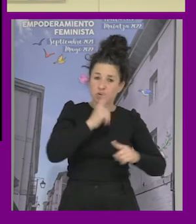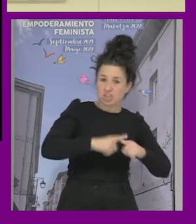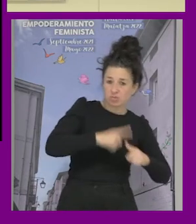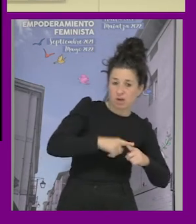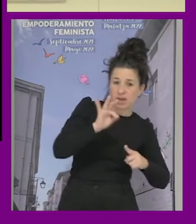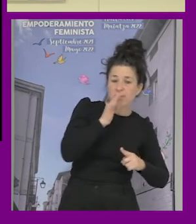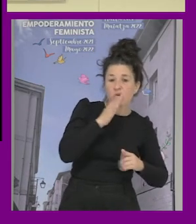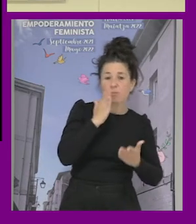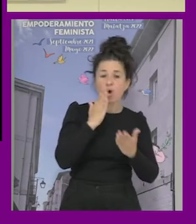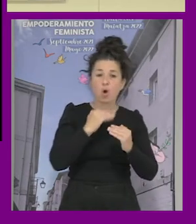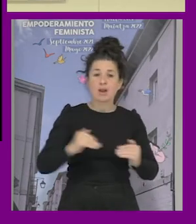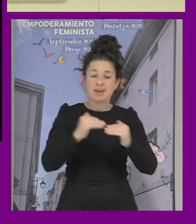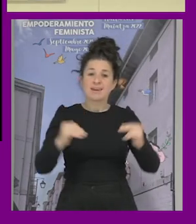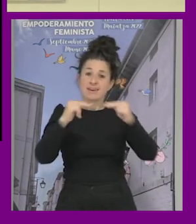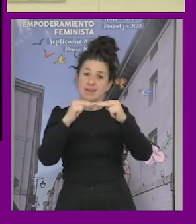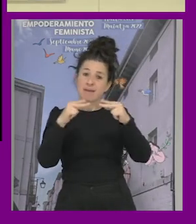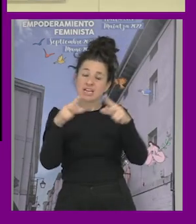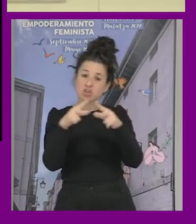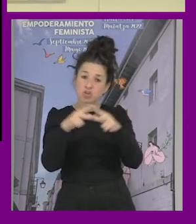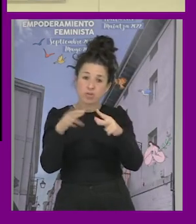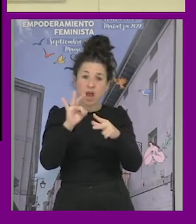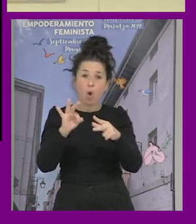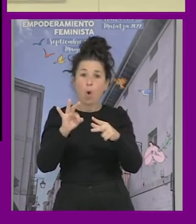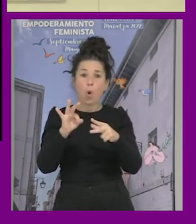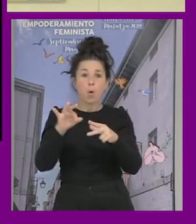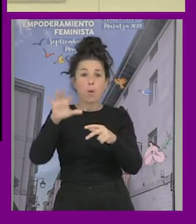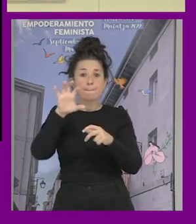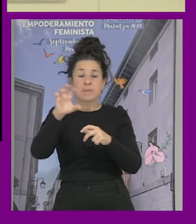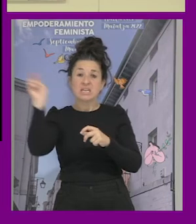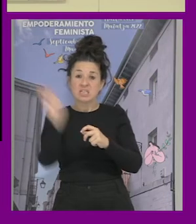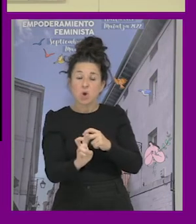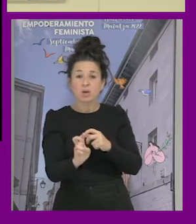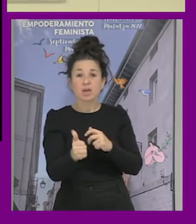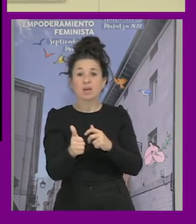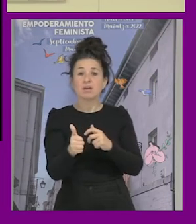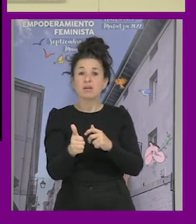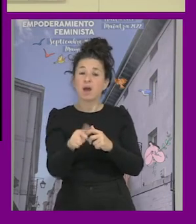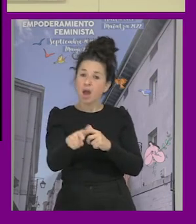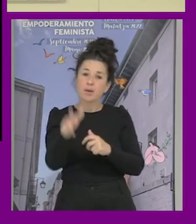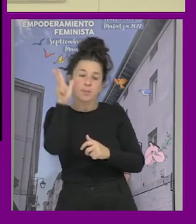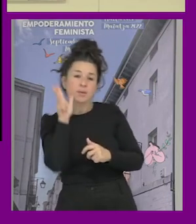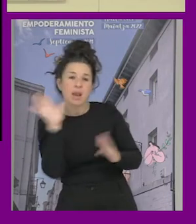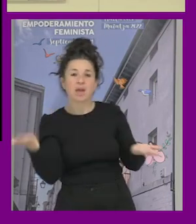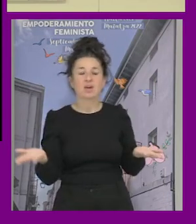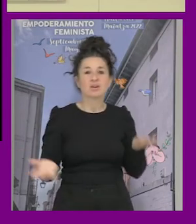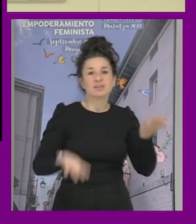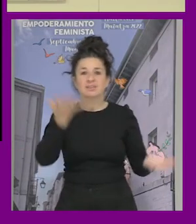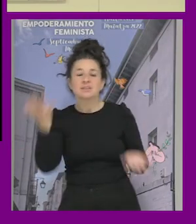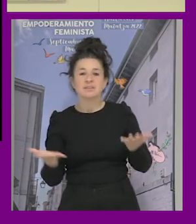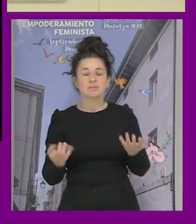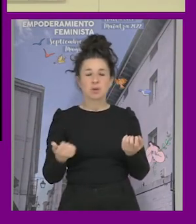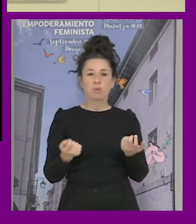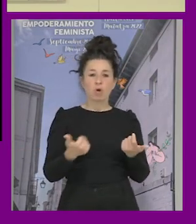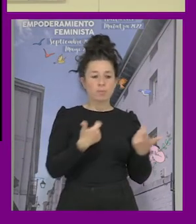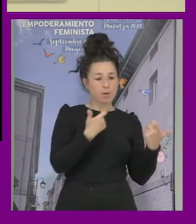social y origen puede estar en una posición privilegiada también ¿no? pero lo que estamos haciendo todo el rato es la entelequia de estar dividiendo a la gente